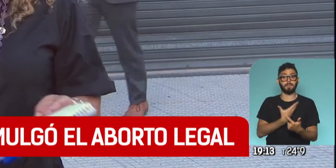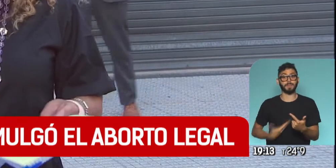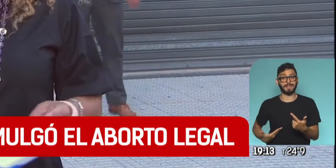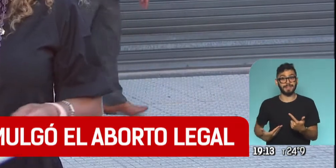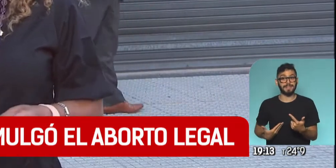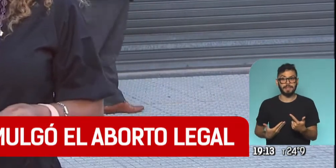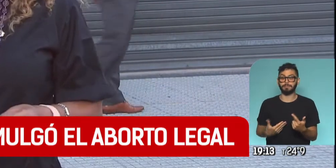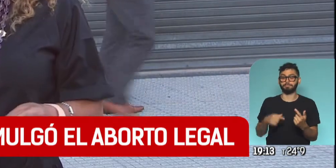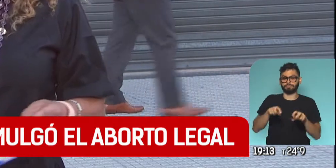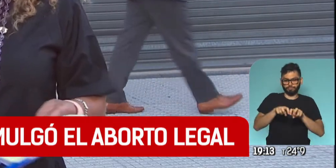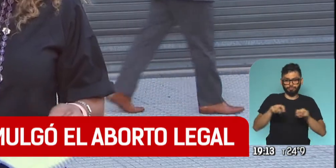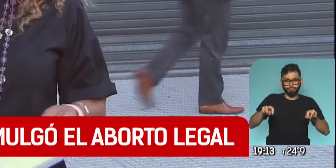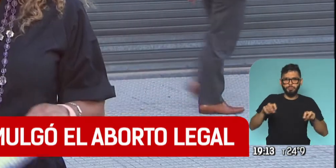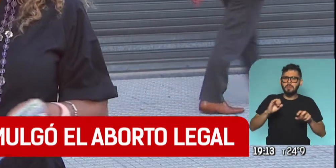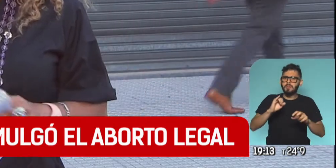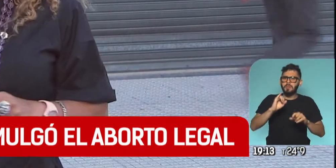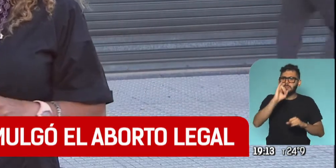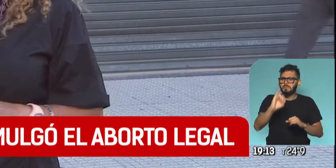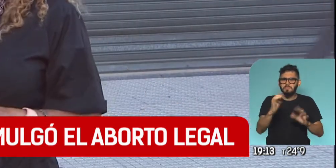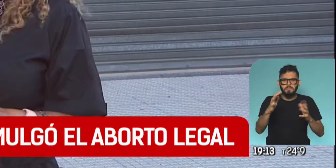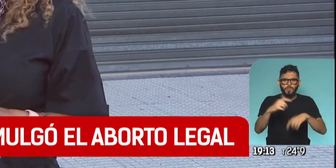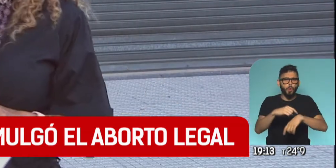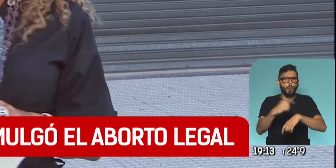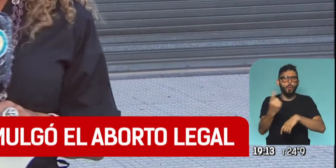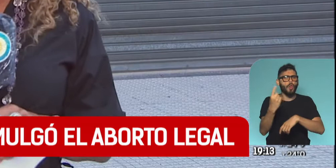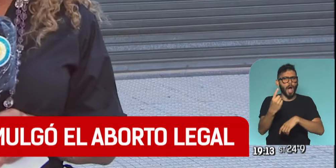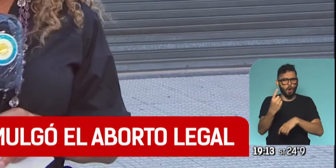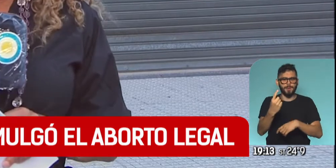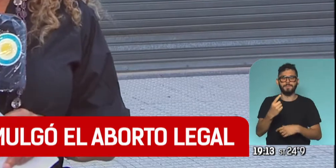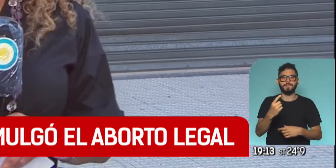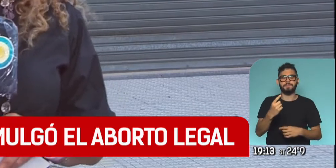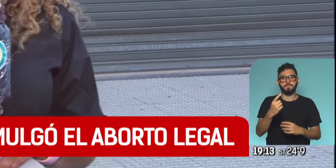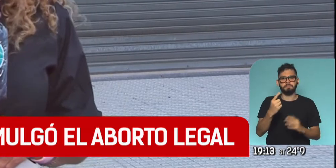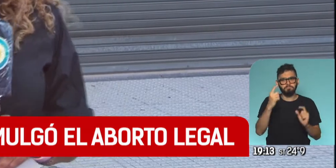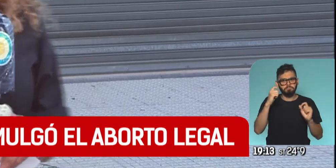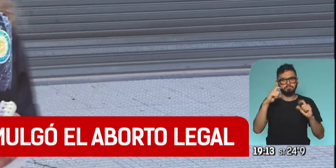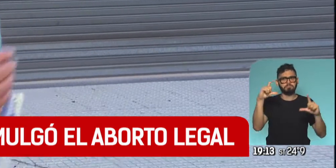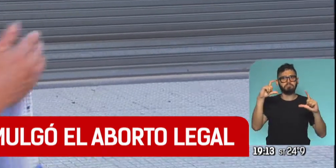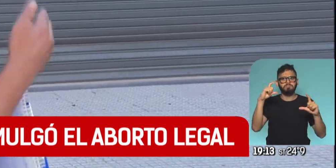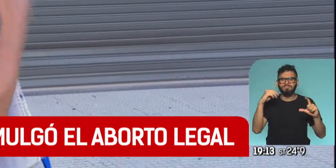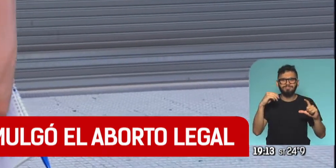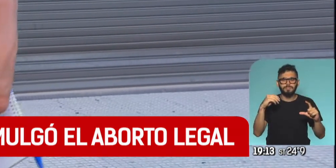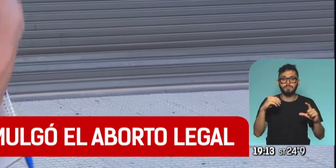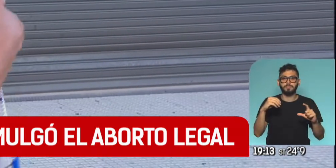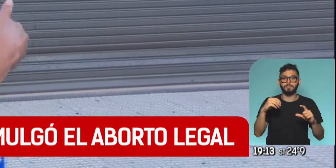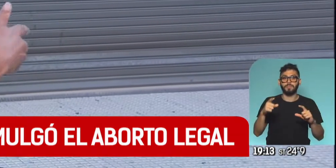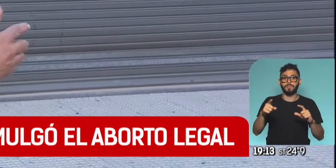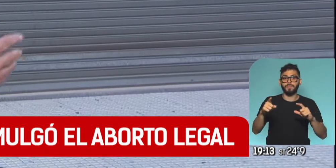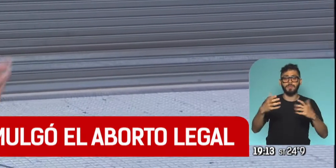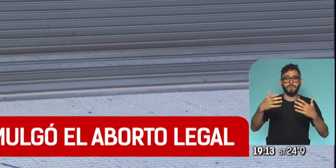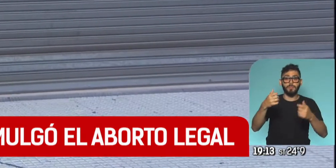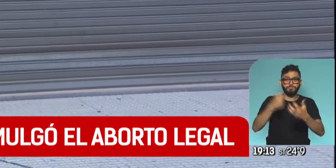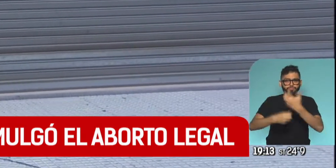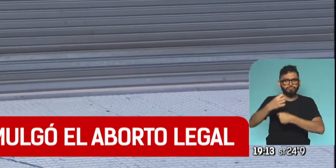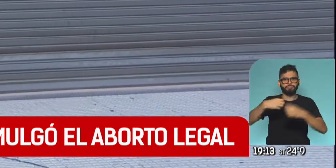en este acto que duró poco más de una hora. Lo que llamó mucho la atención fue que cerraron, bajaron las